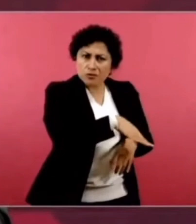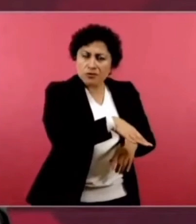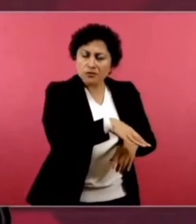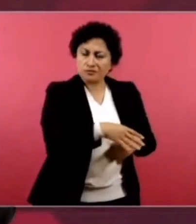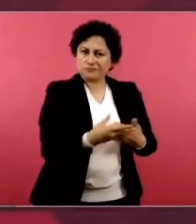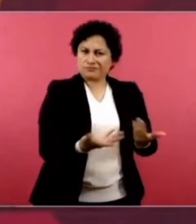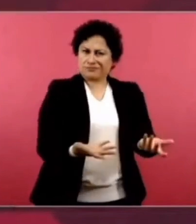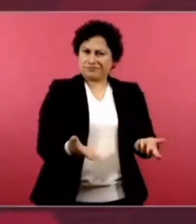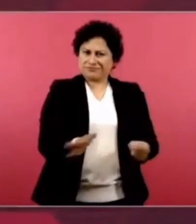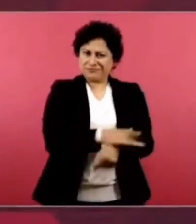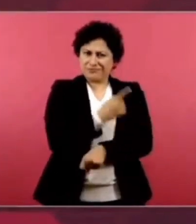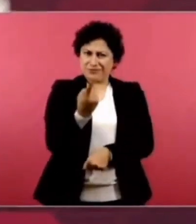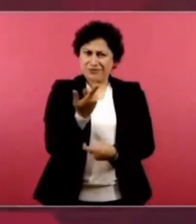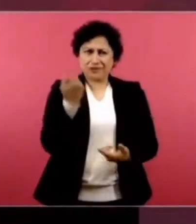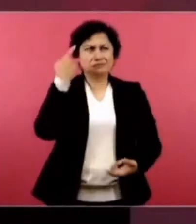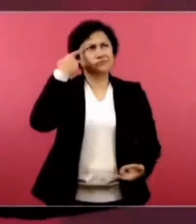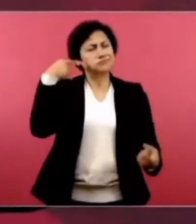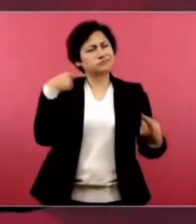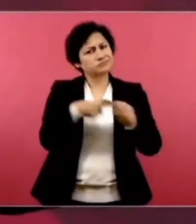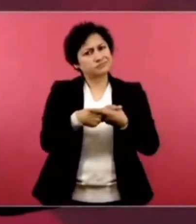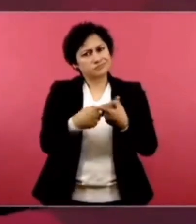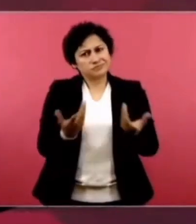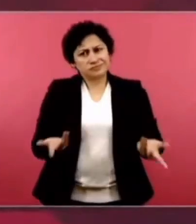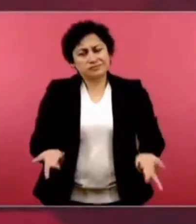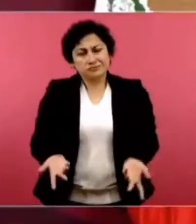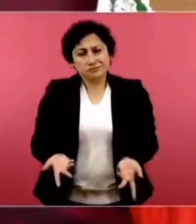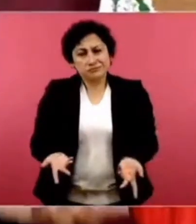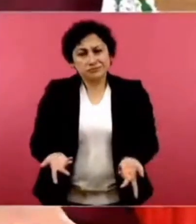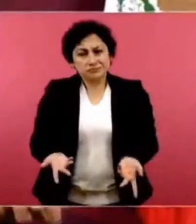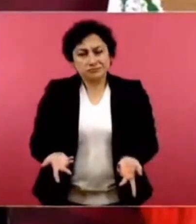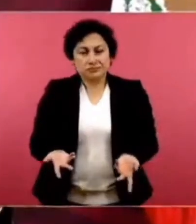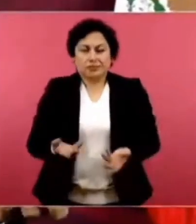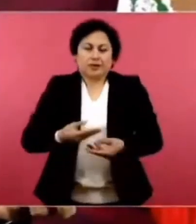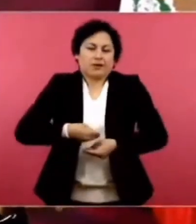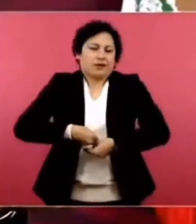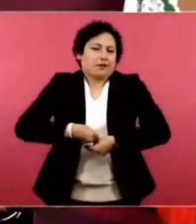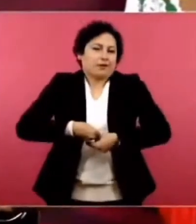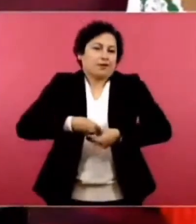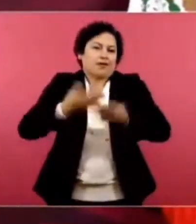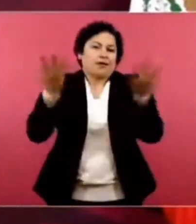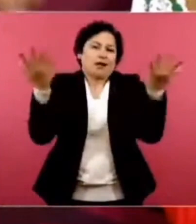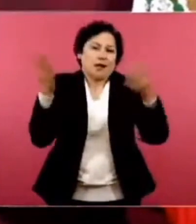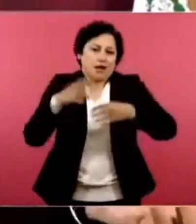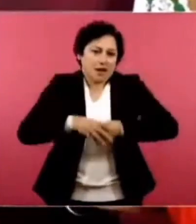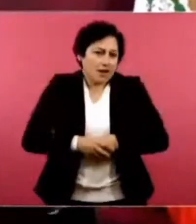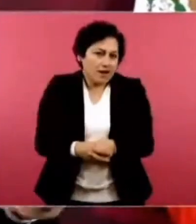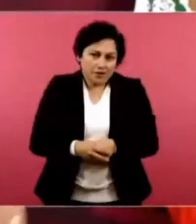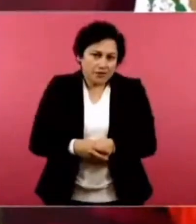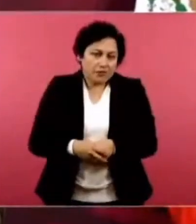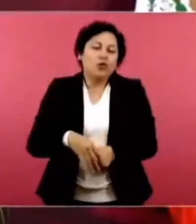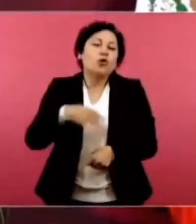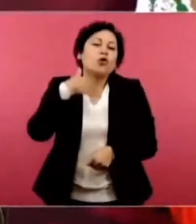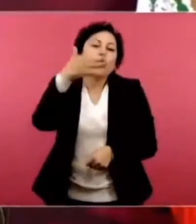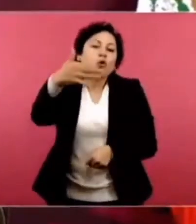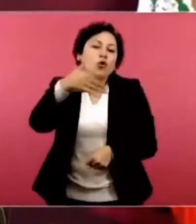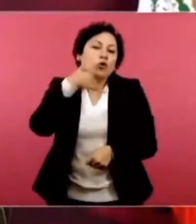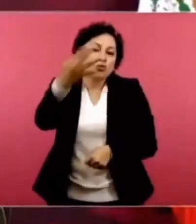¿Qué lógica tiene? Pues sólo la lógica de la corrupción.